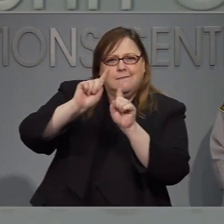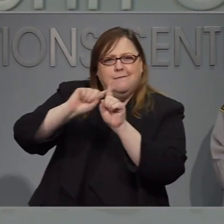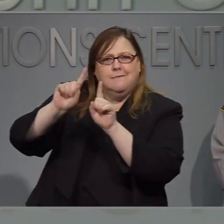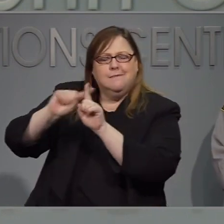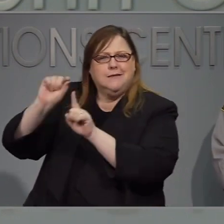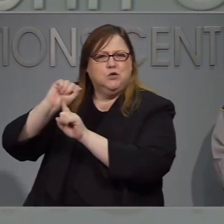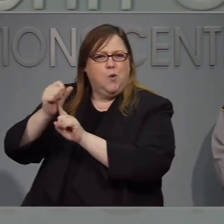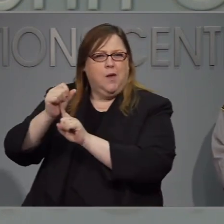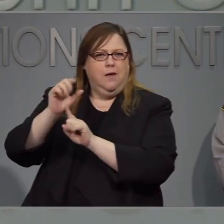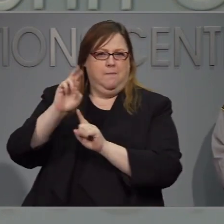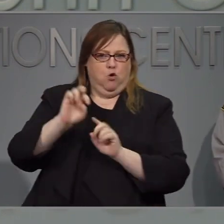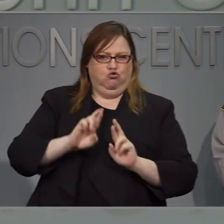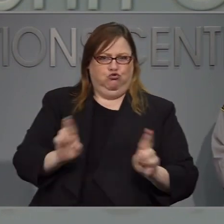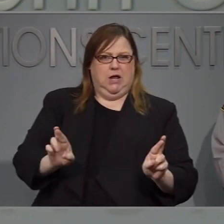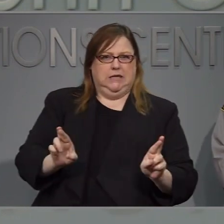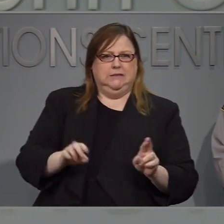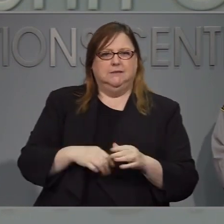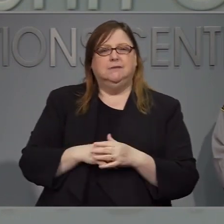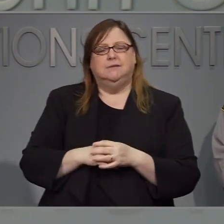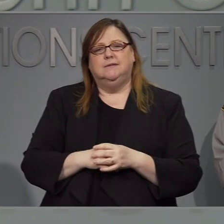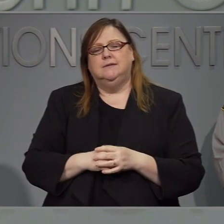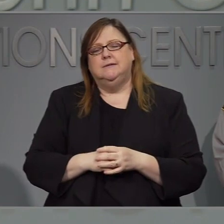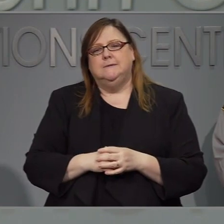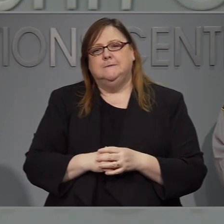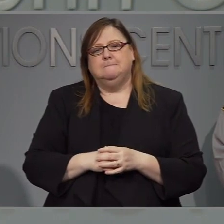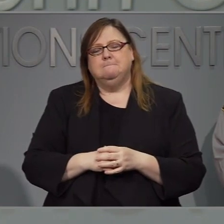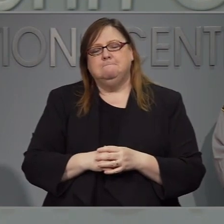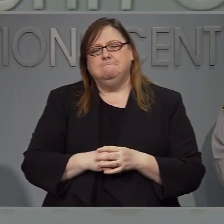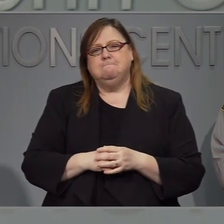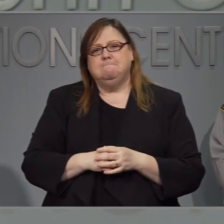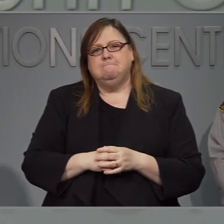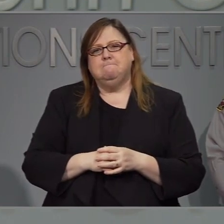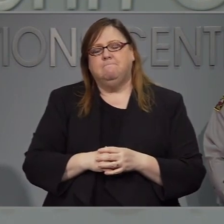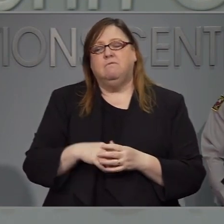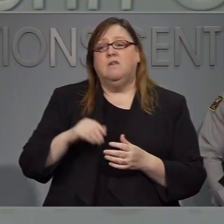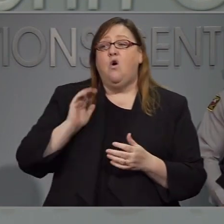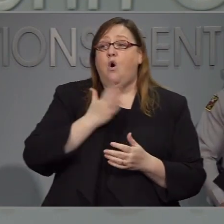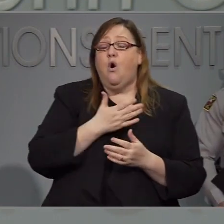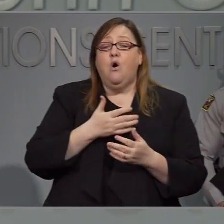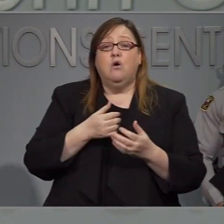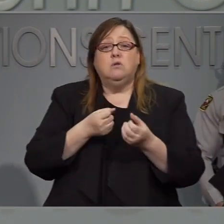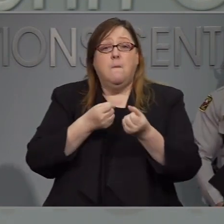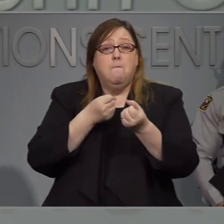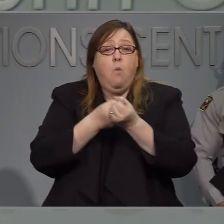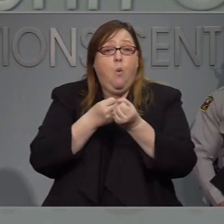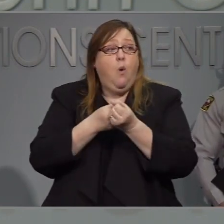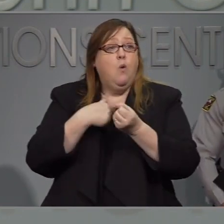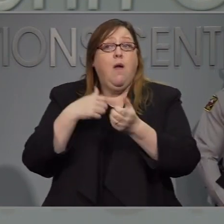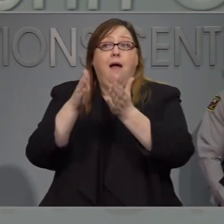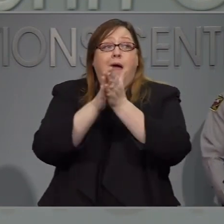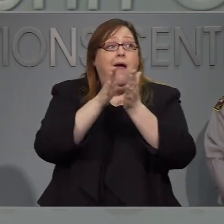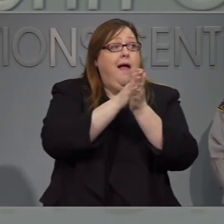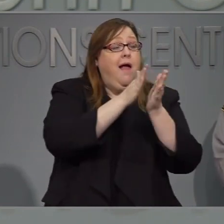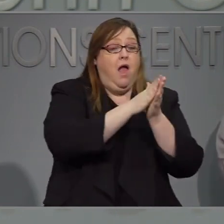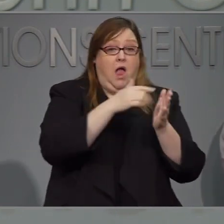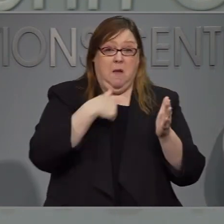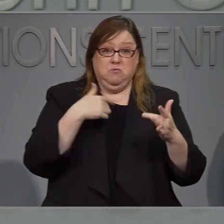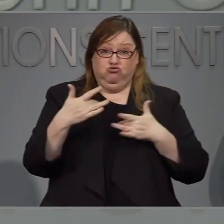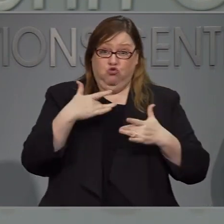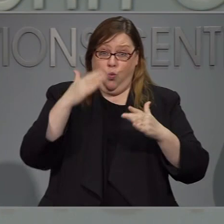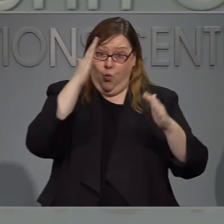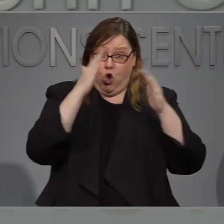Yo siento que no estoy y me inquieta en cuanto a la capacidad de recursos